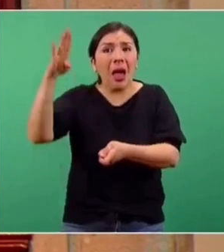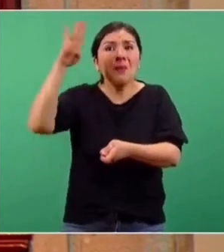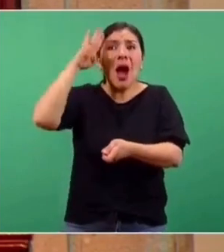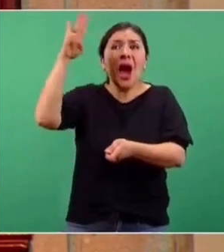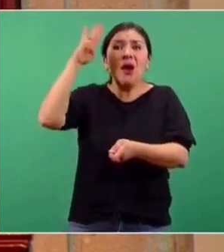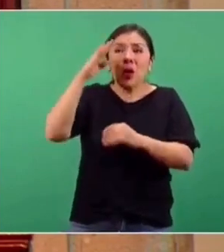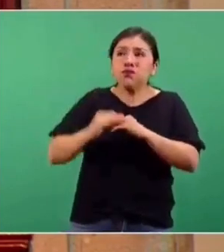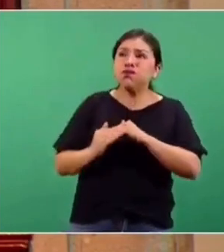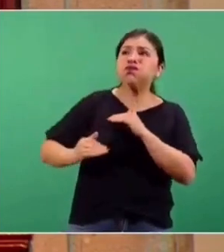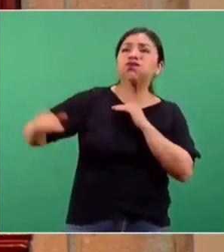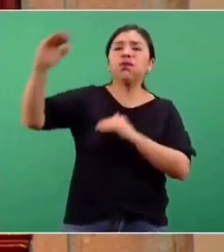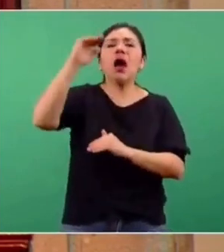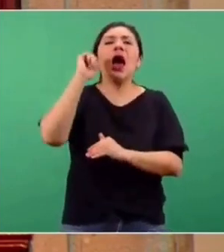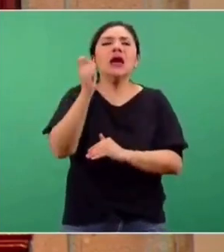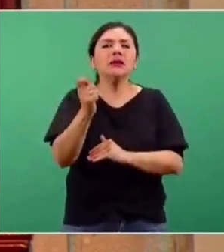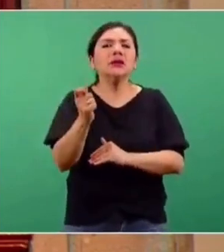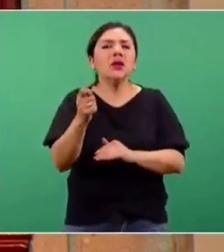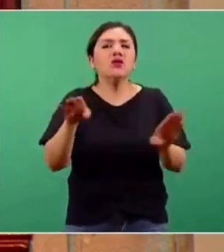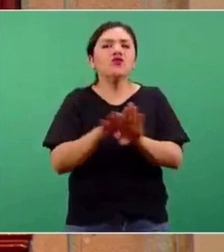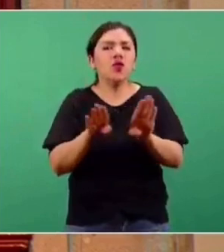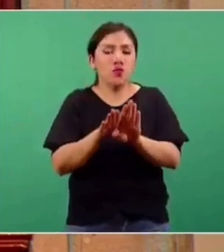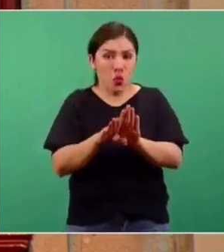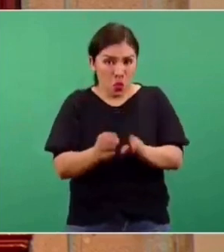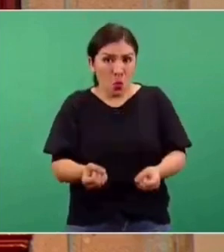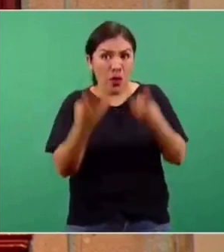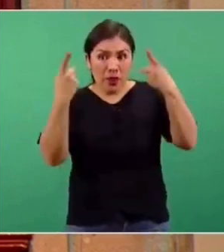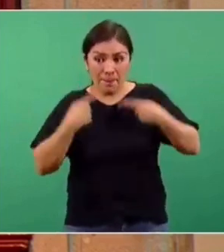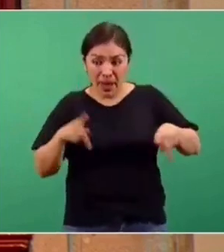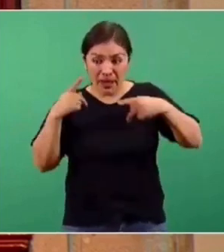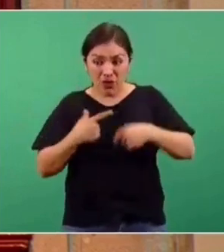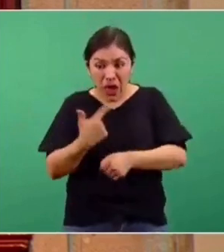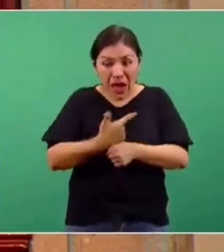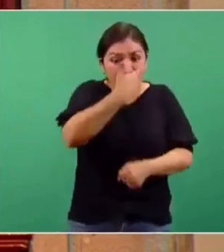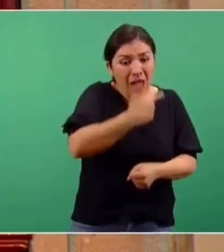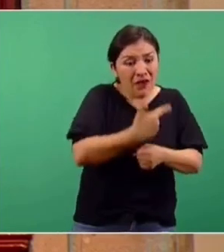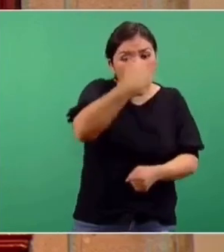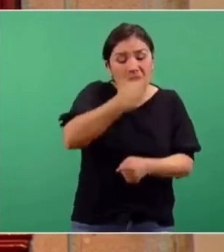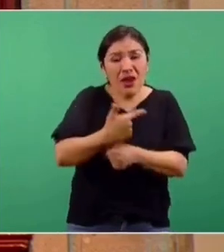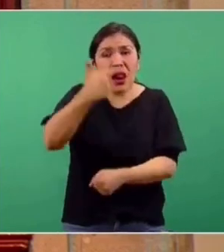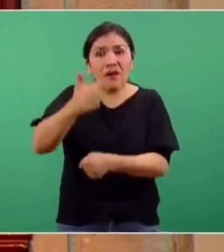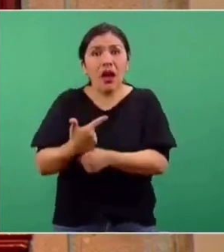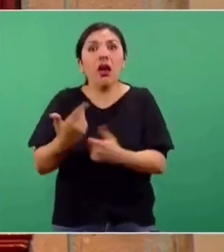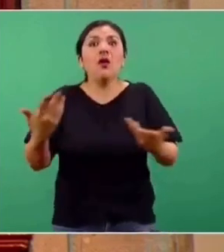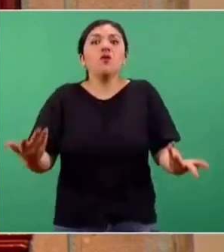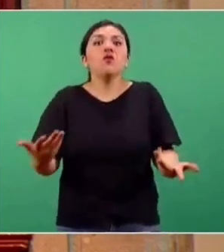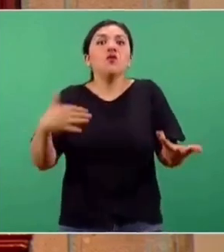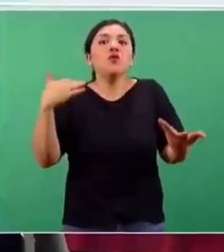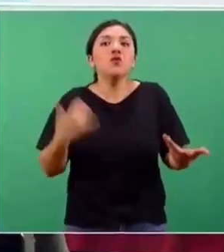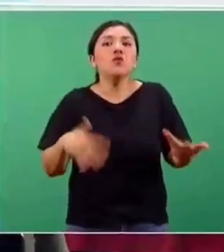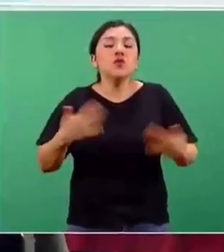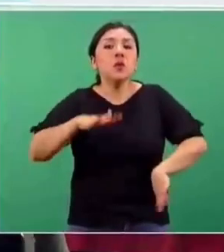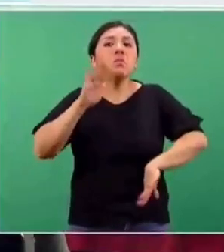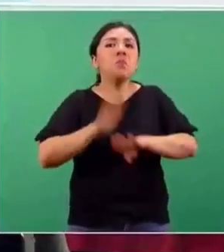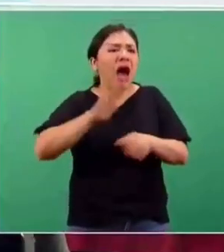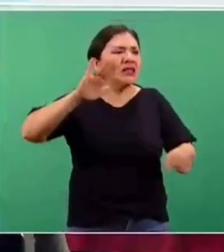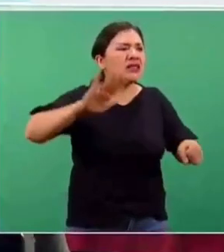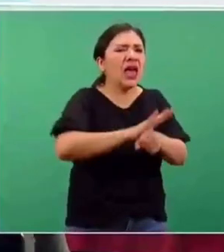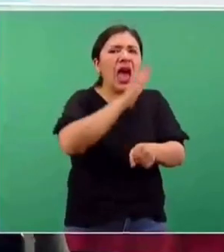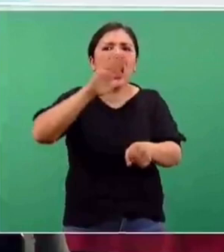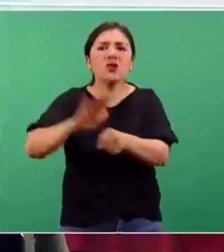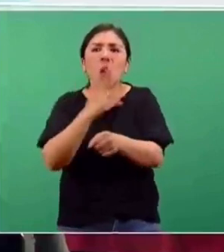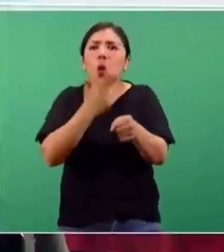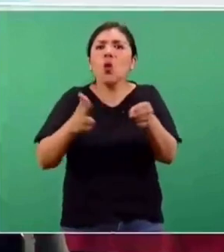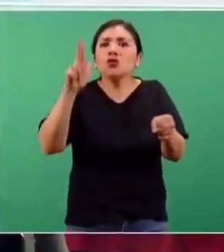que la proporción o cantidad de personas graves terminen obviamente saturando las unidades